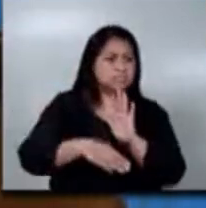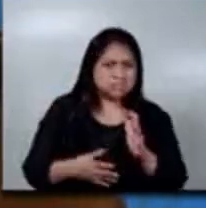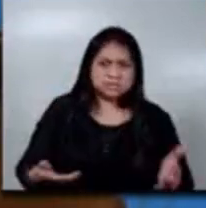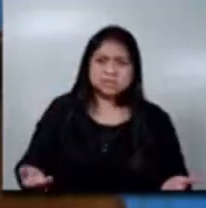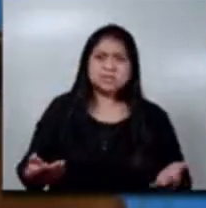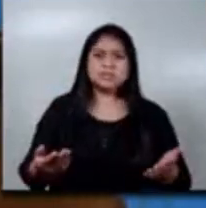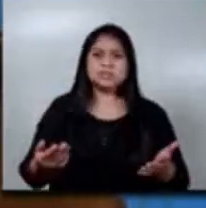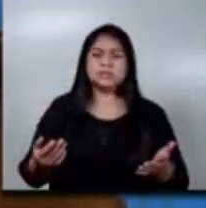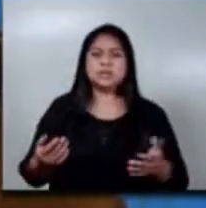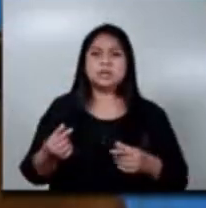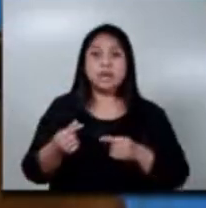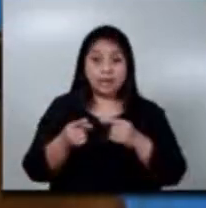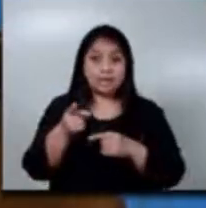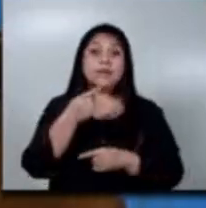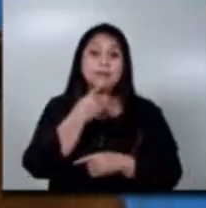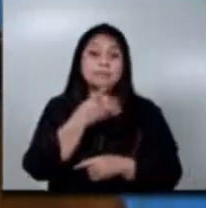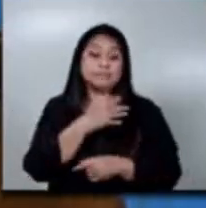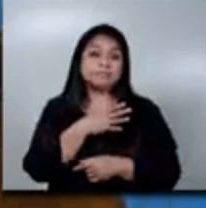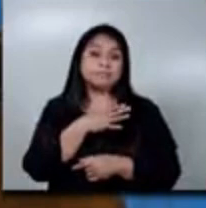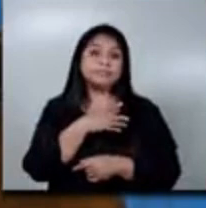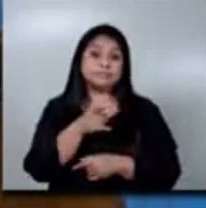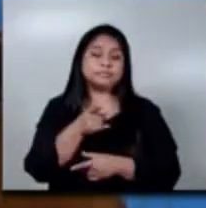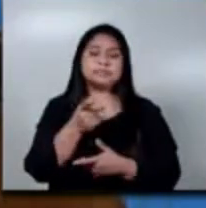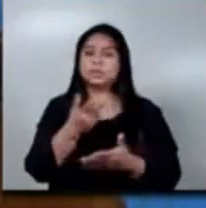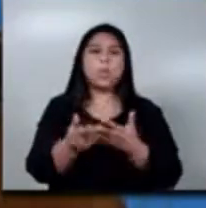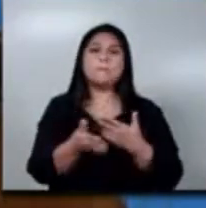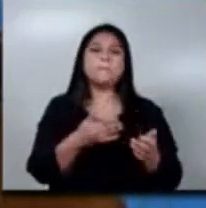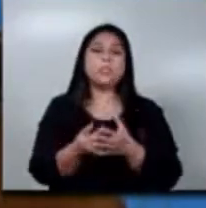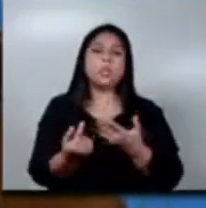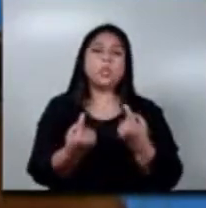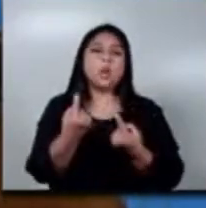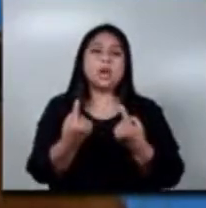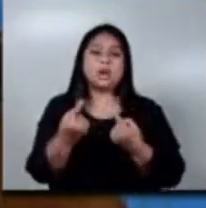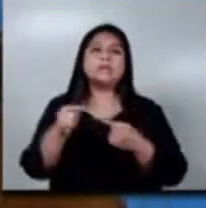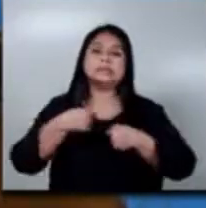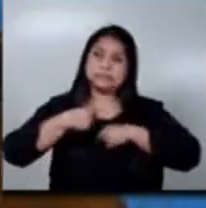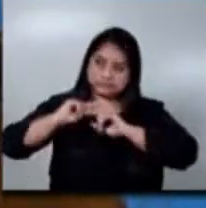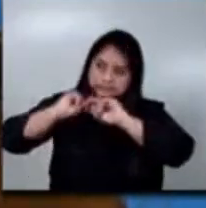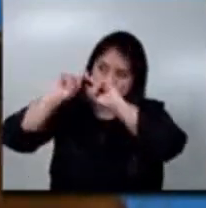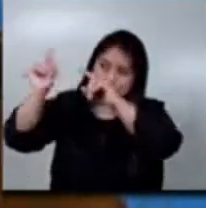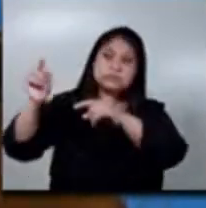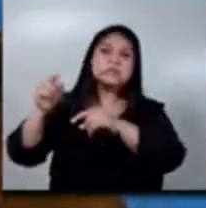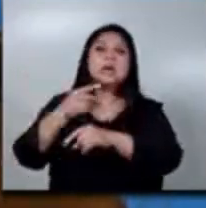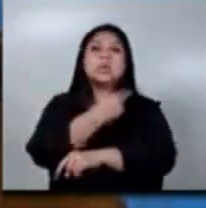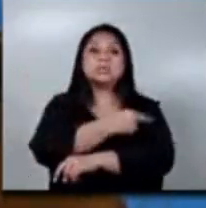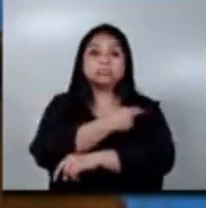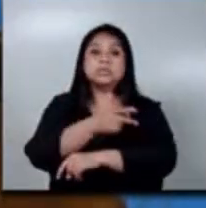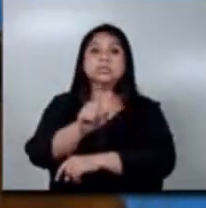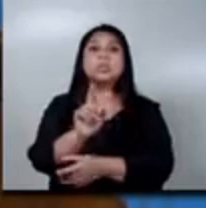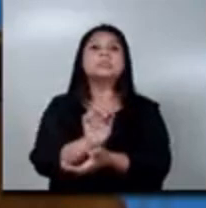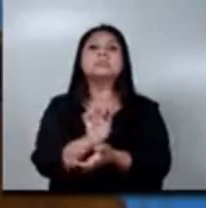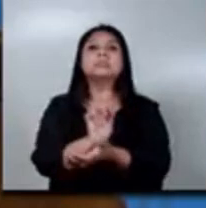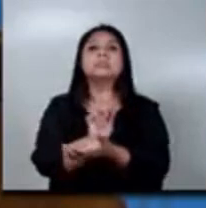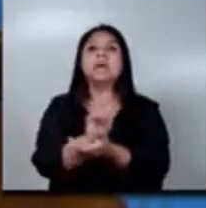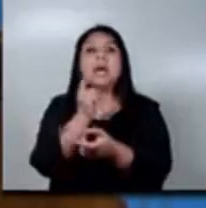degenerativa, por mínima que sea, es de llegar de inmediato. No esperar que esto evolucione,